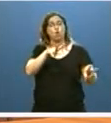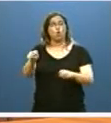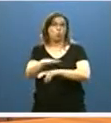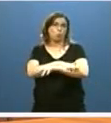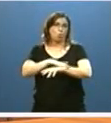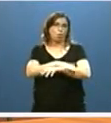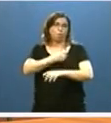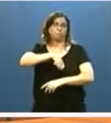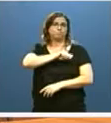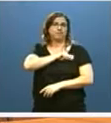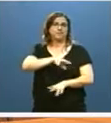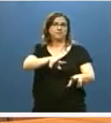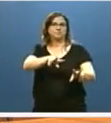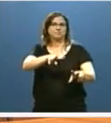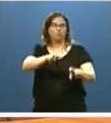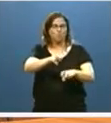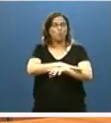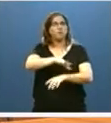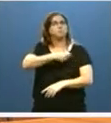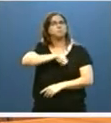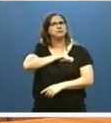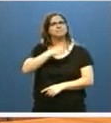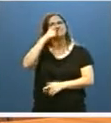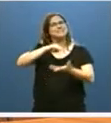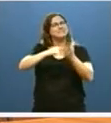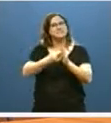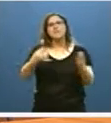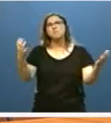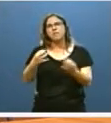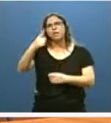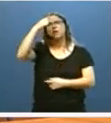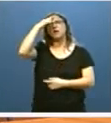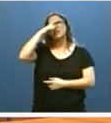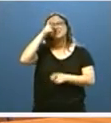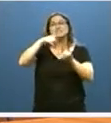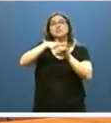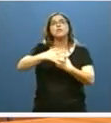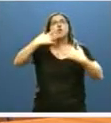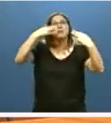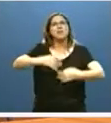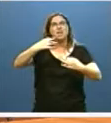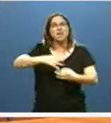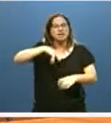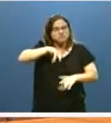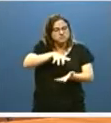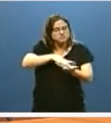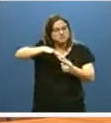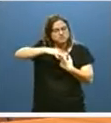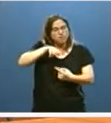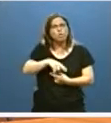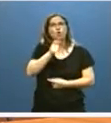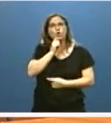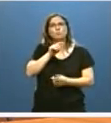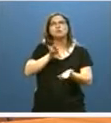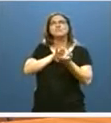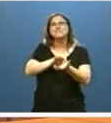Nación, defenderemos que el sistema debe tener en cuenta las circunstancias reales que condicionan aquí la prestación